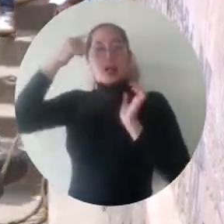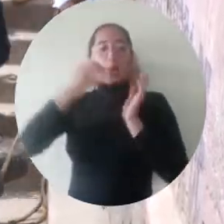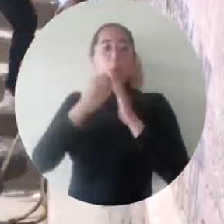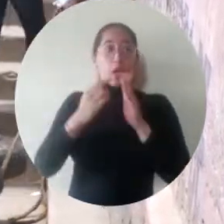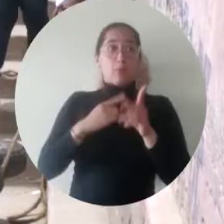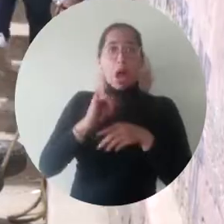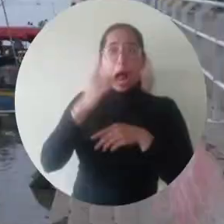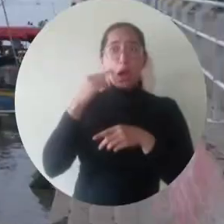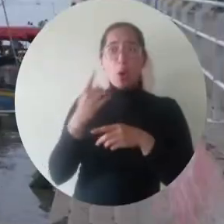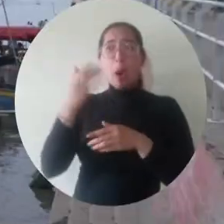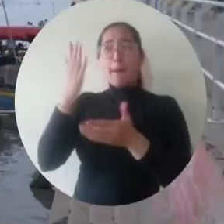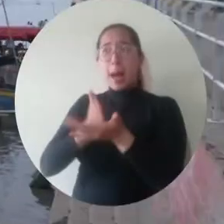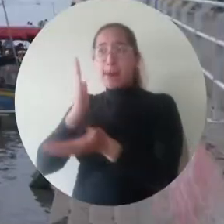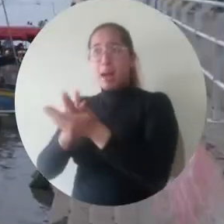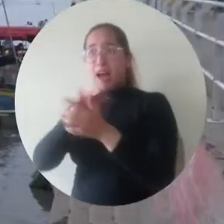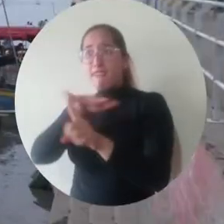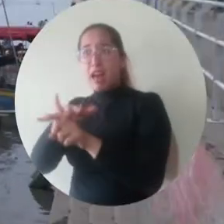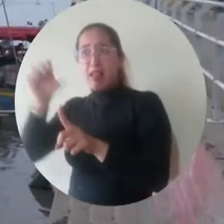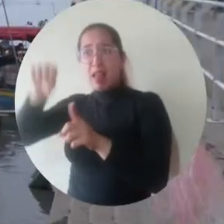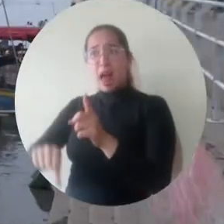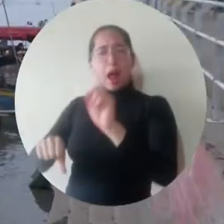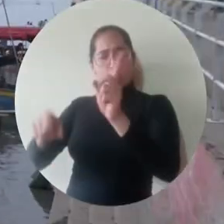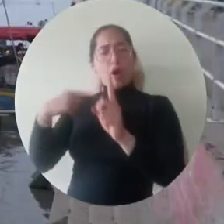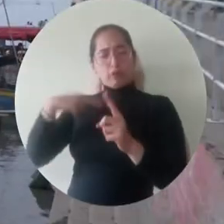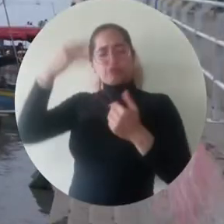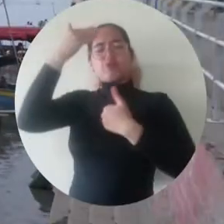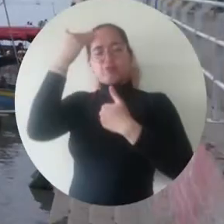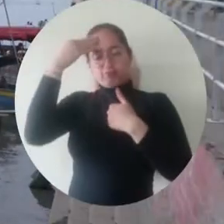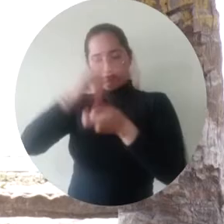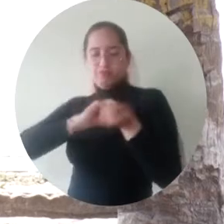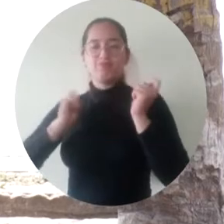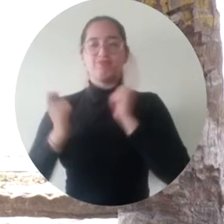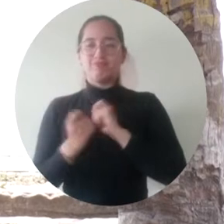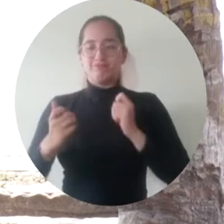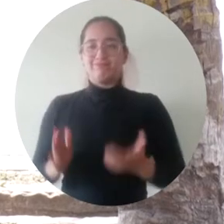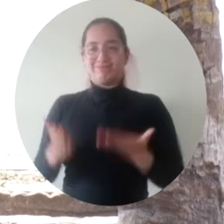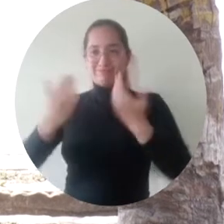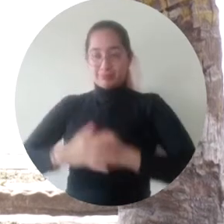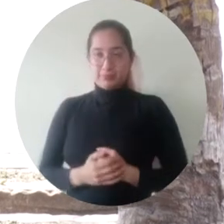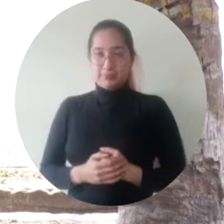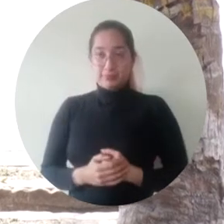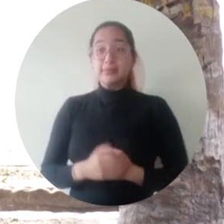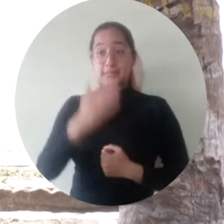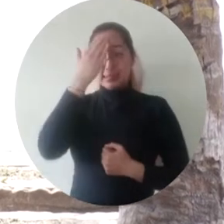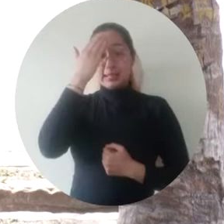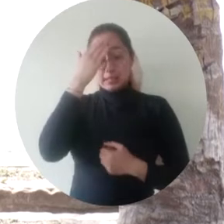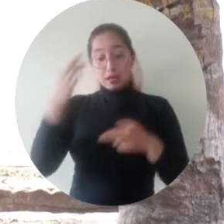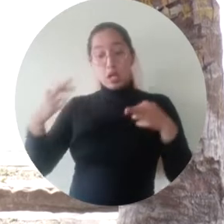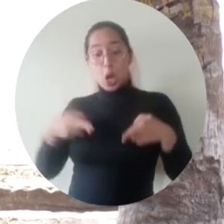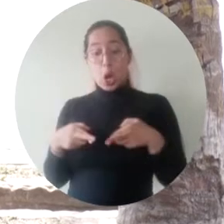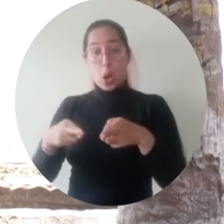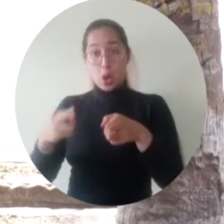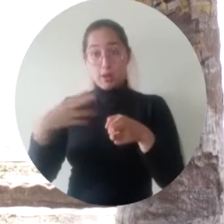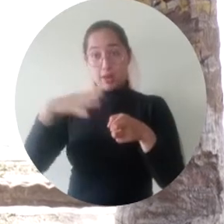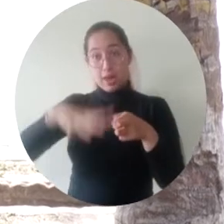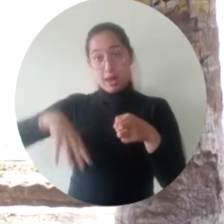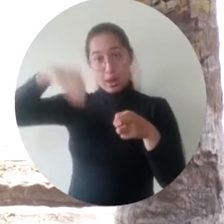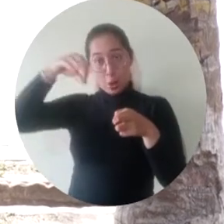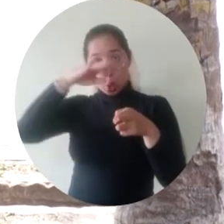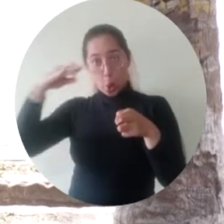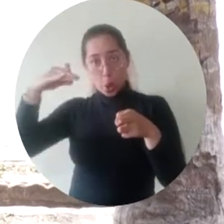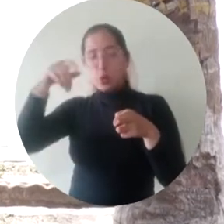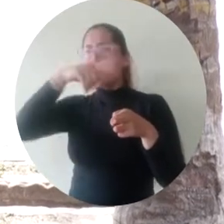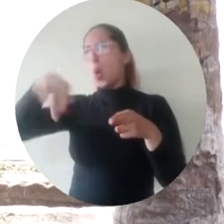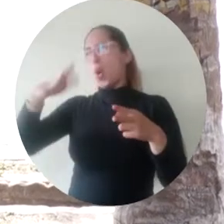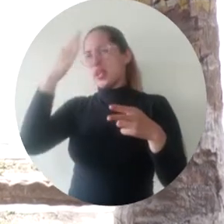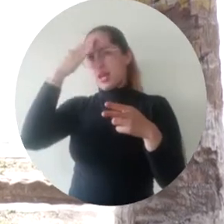ya no vamos a hacer las mismas cosas que afectan directamente a esta gran fuente hídrica. Me encantaría que el río Magdalena mejore en muchísimos